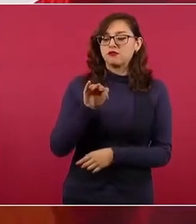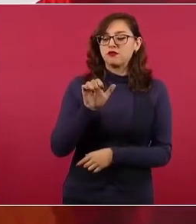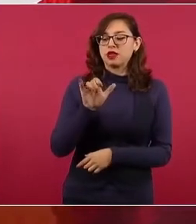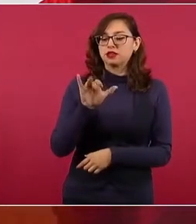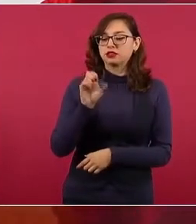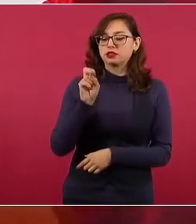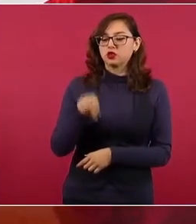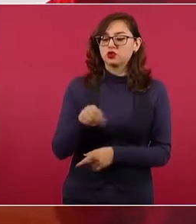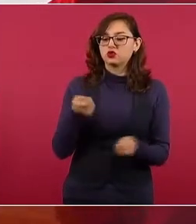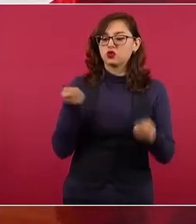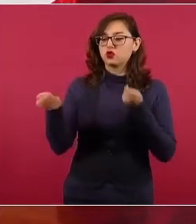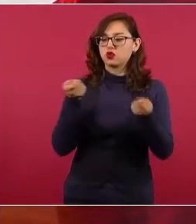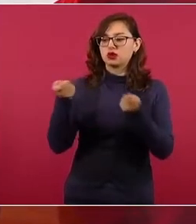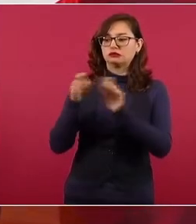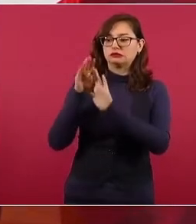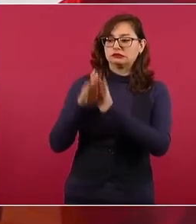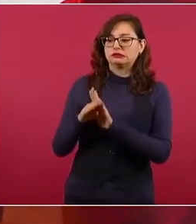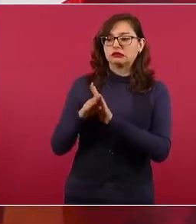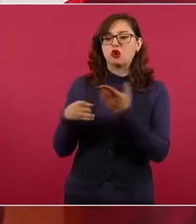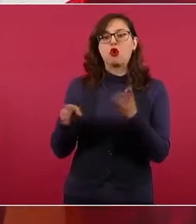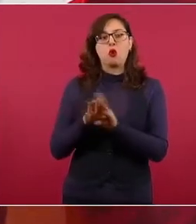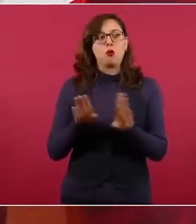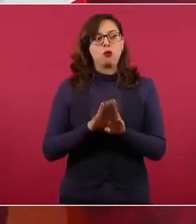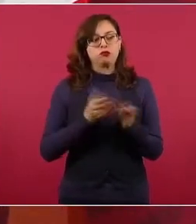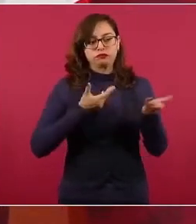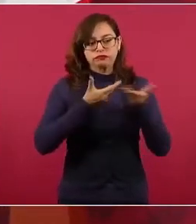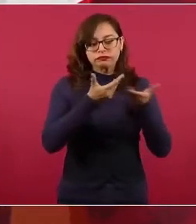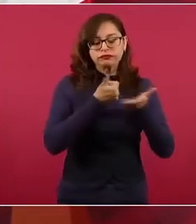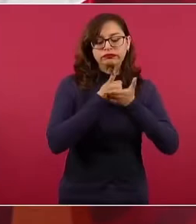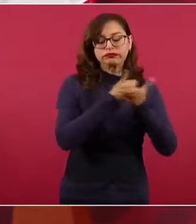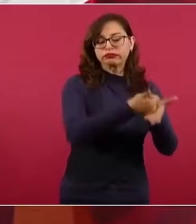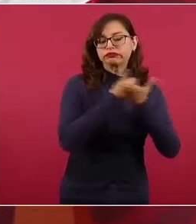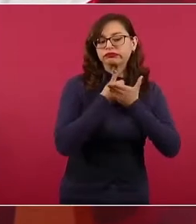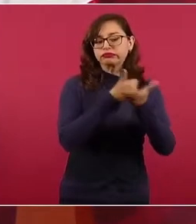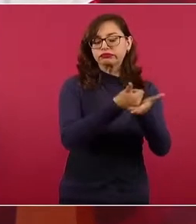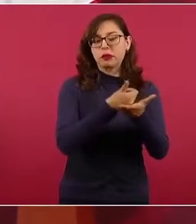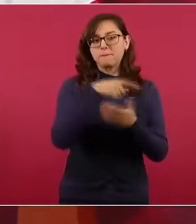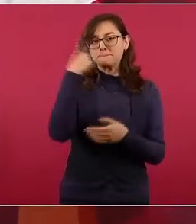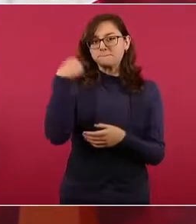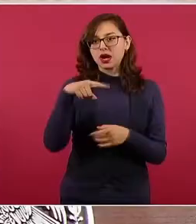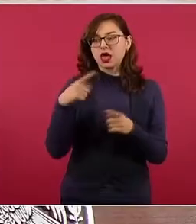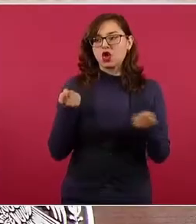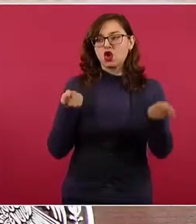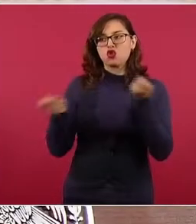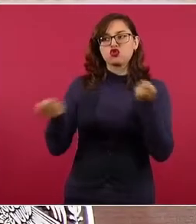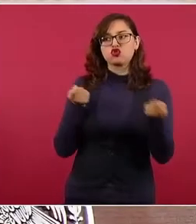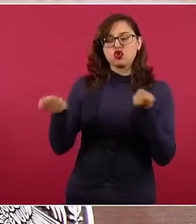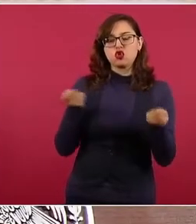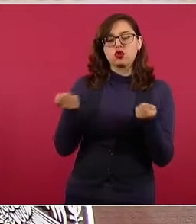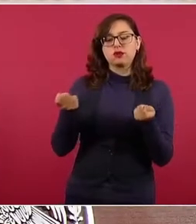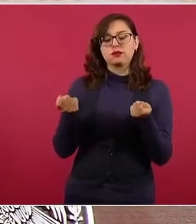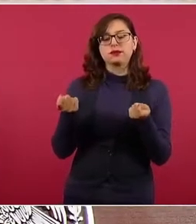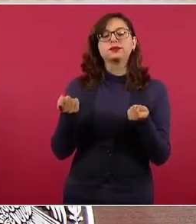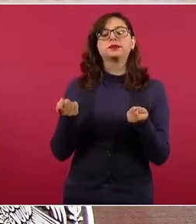cómo nos ayudamos mutuamente. Y